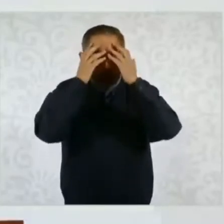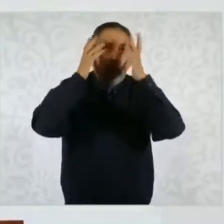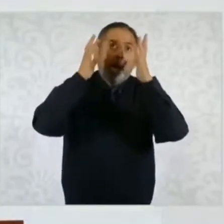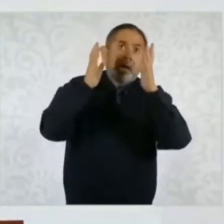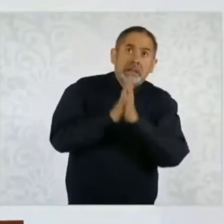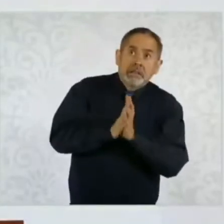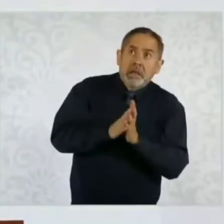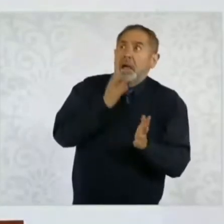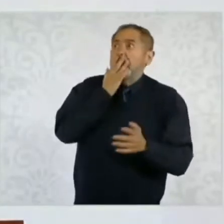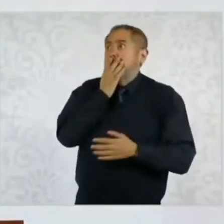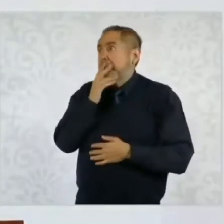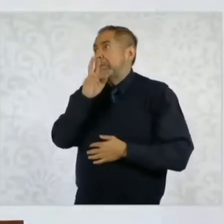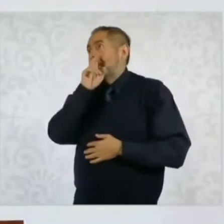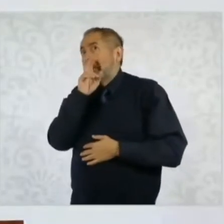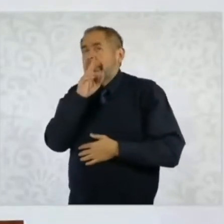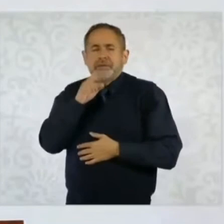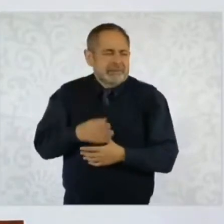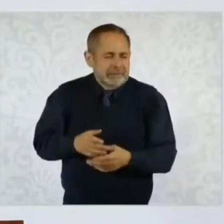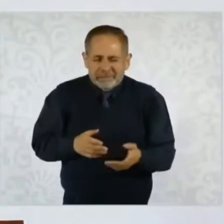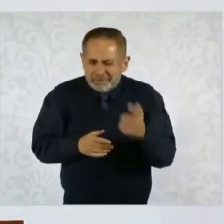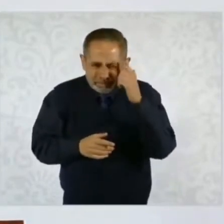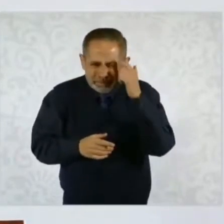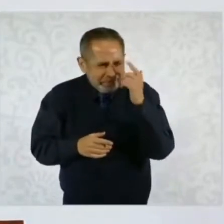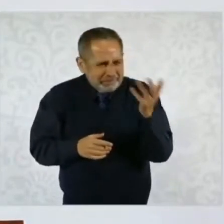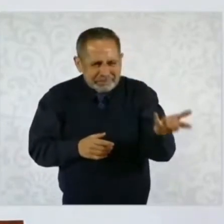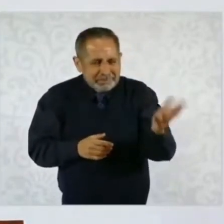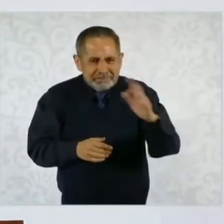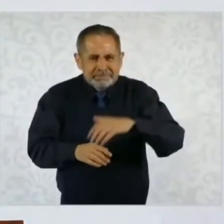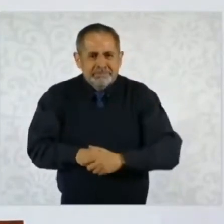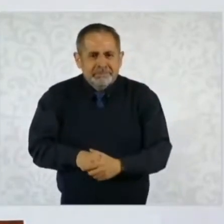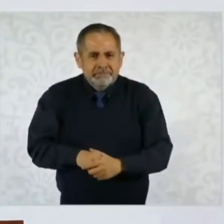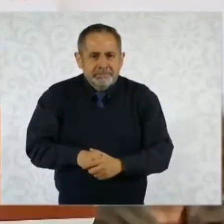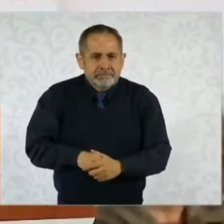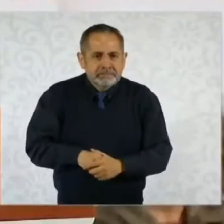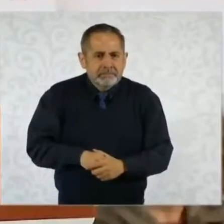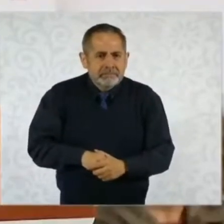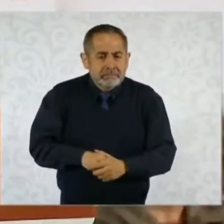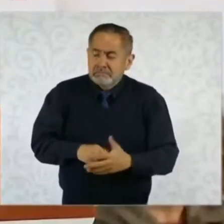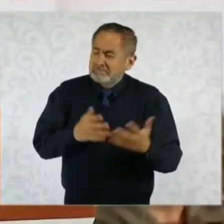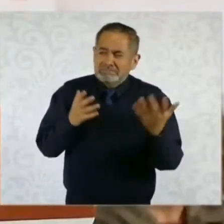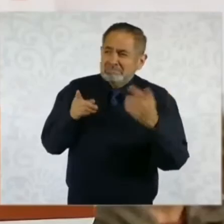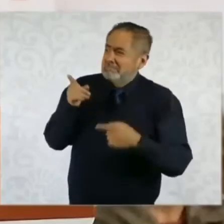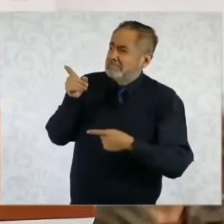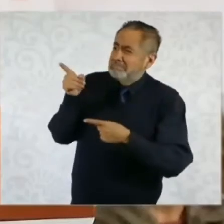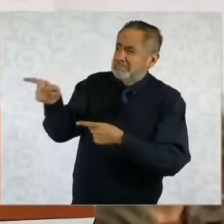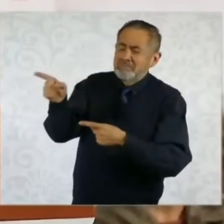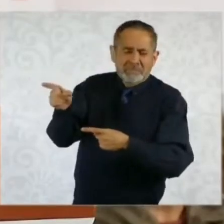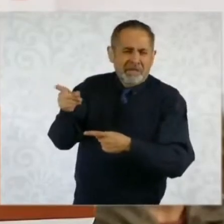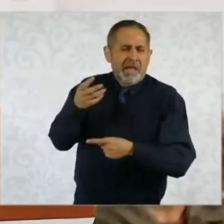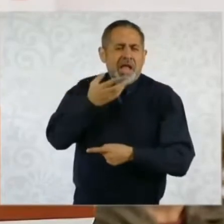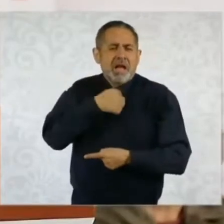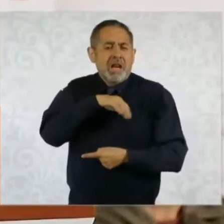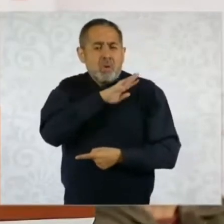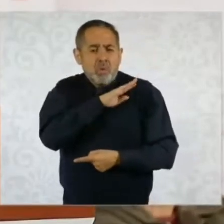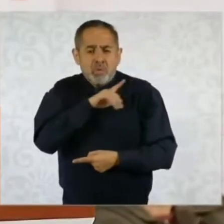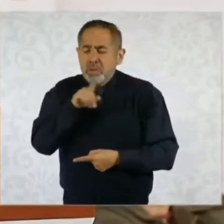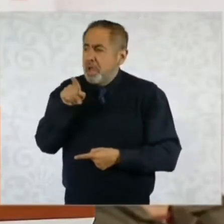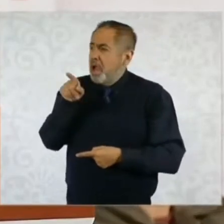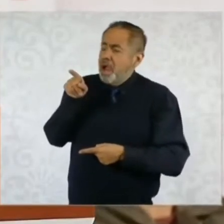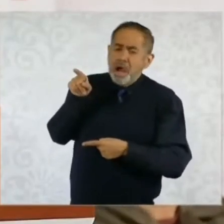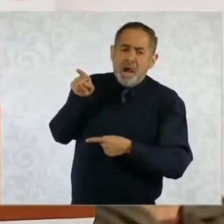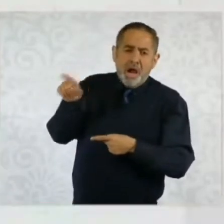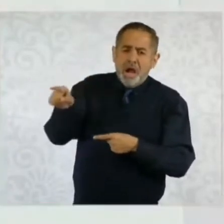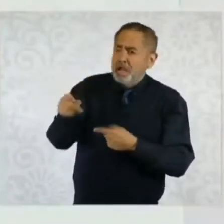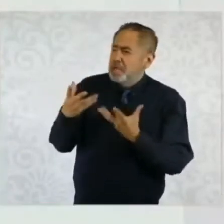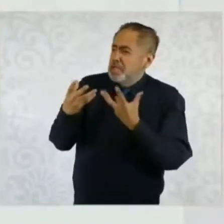preocupado, de que, ay, es que Claudia Sheinbaum no se distancia de